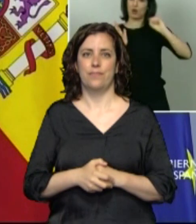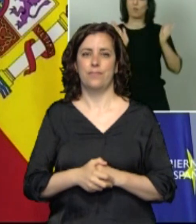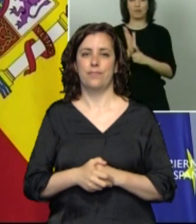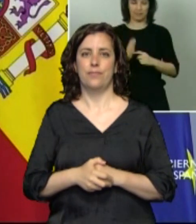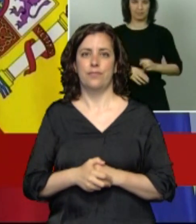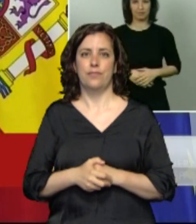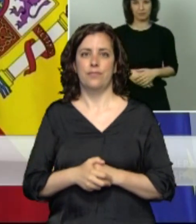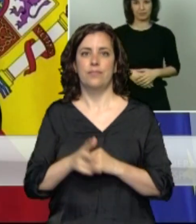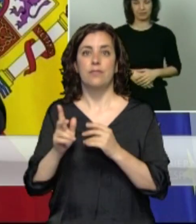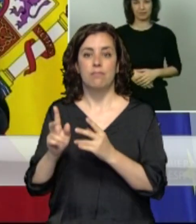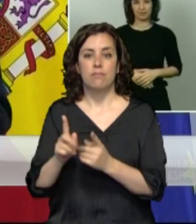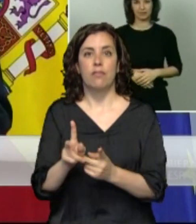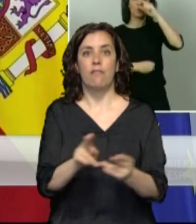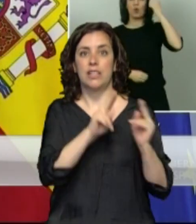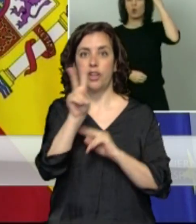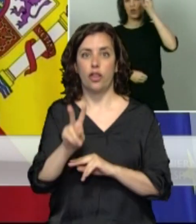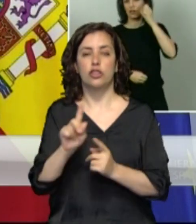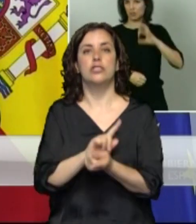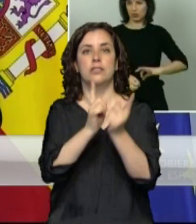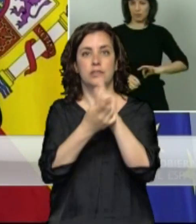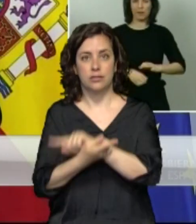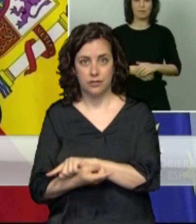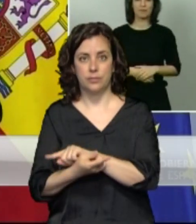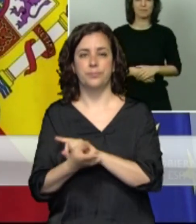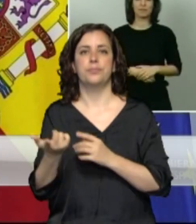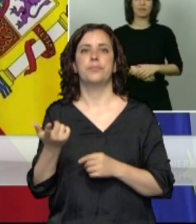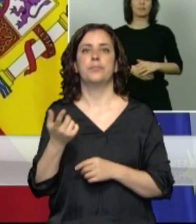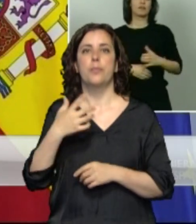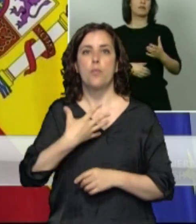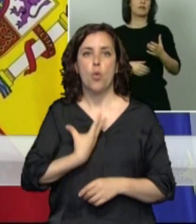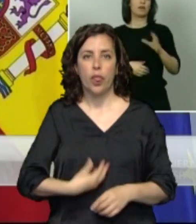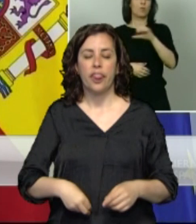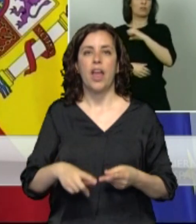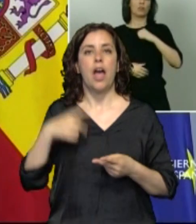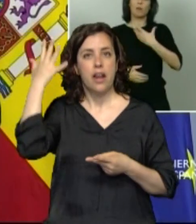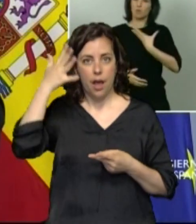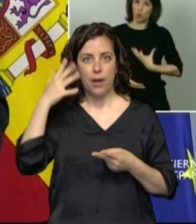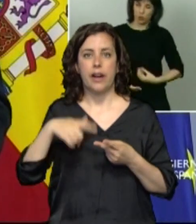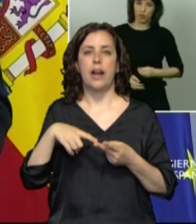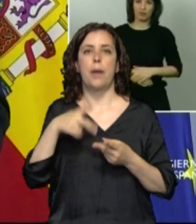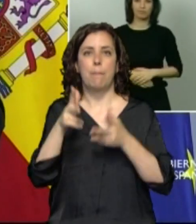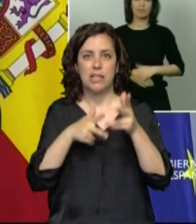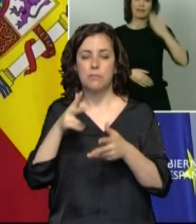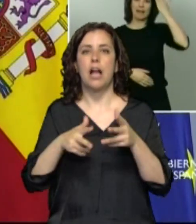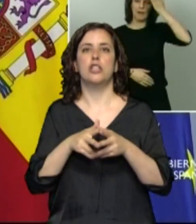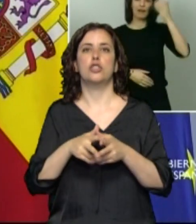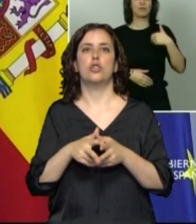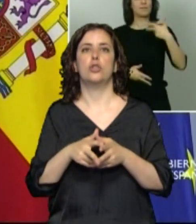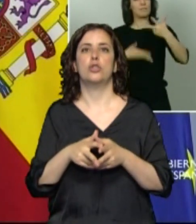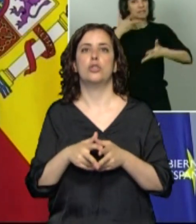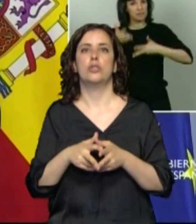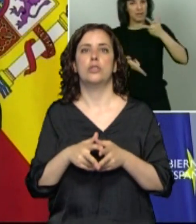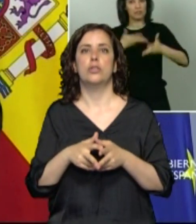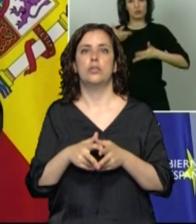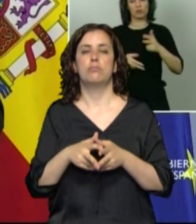Progresan a fase 2 la comunidad autónoma de Murcia, Navarra, País Vasco, los territorios históricos de